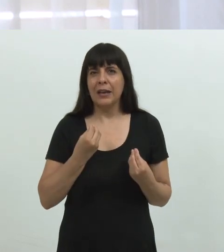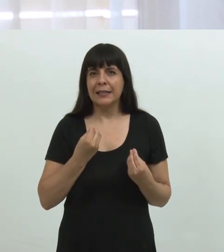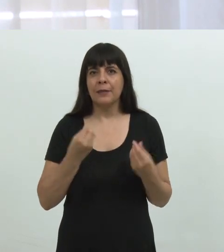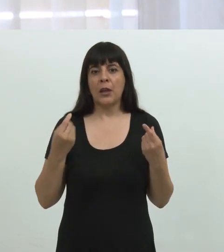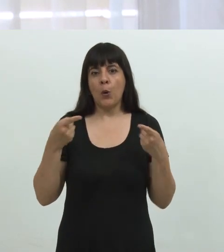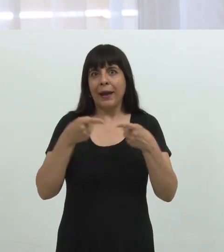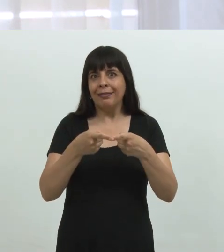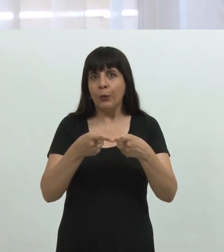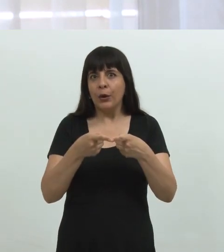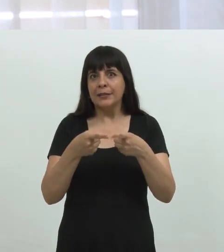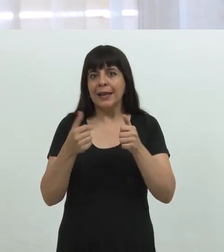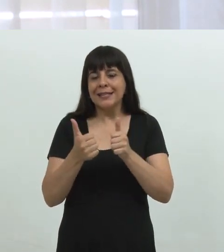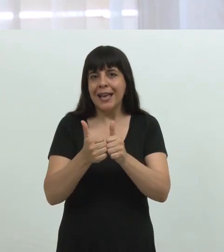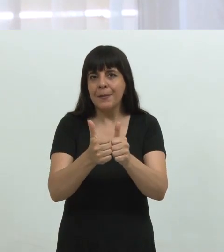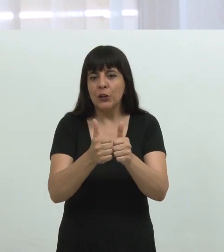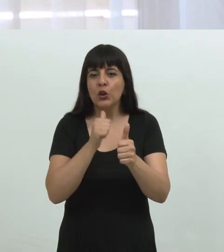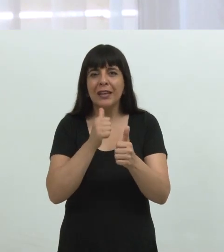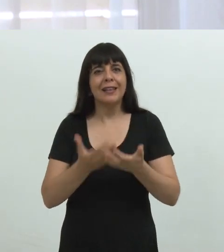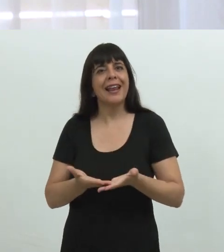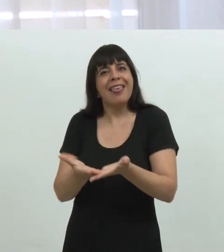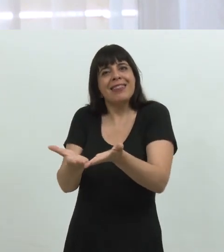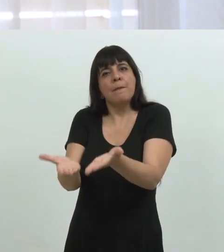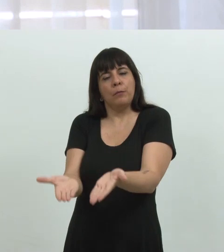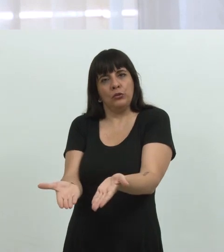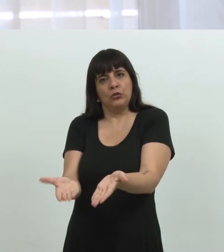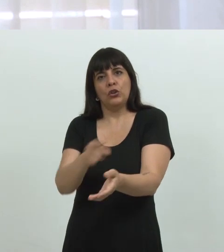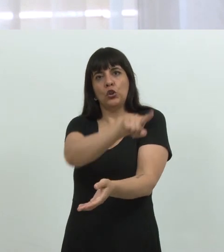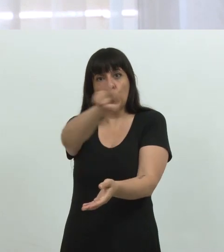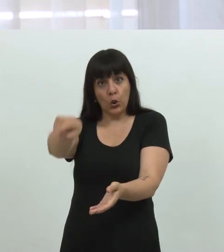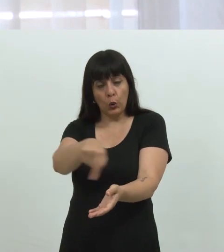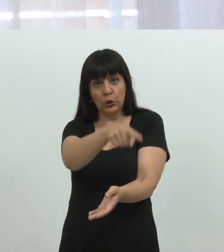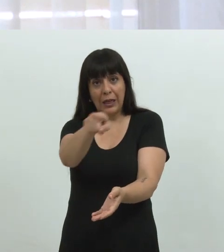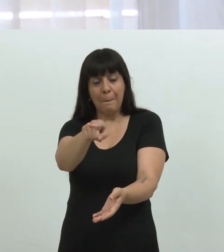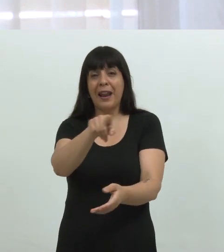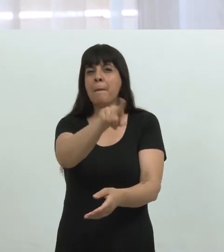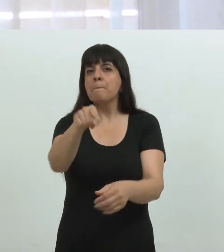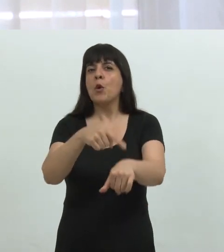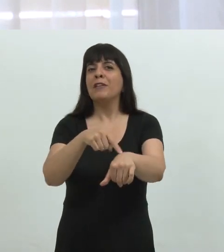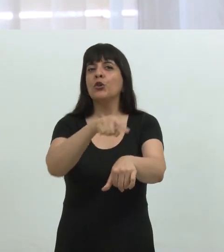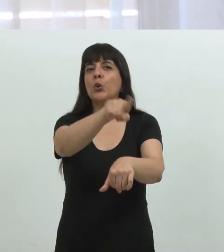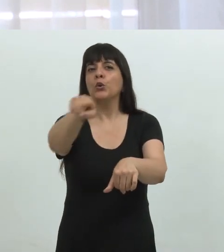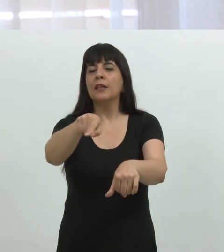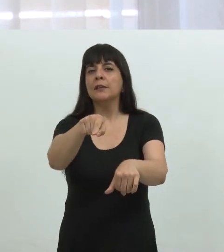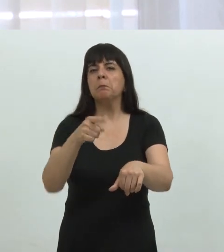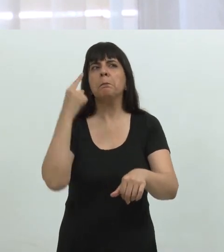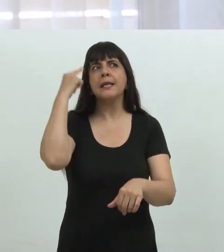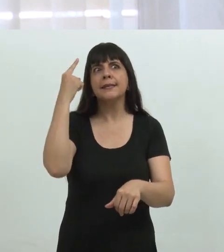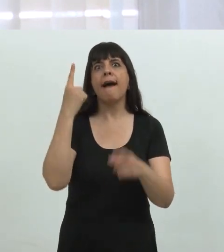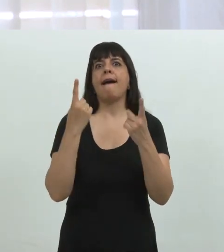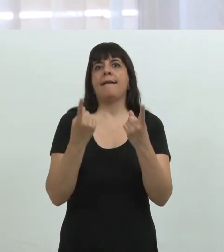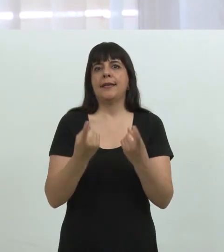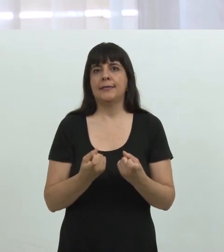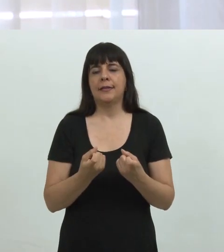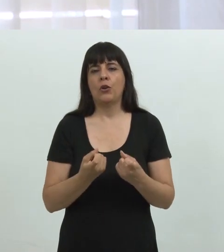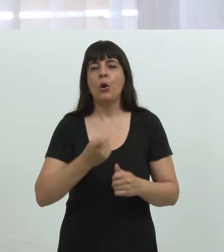seguimiento y de estar a disposición de ustedes en ciertas instancias que ustedes van a considerar necesarias,